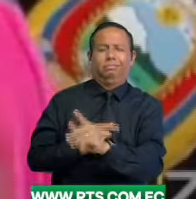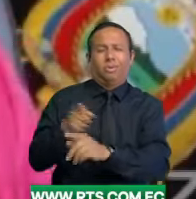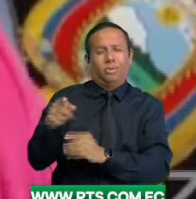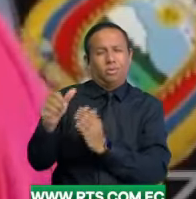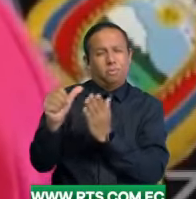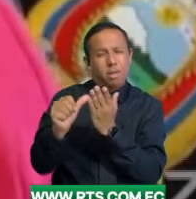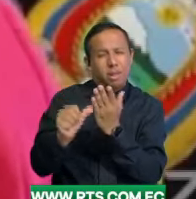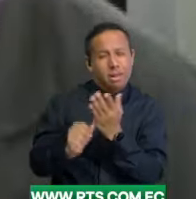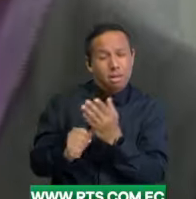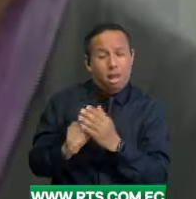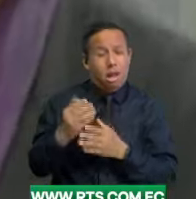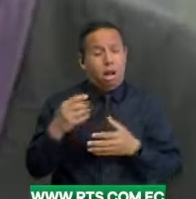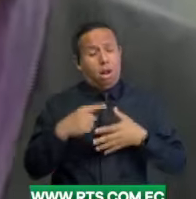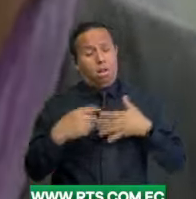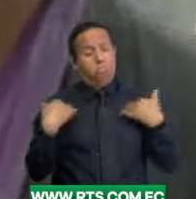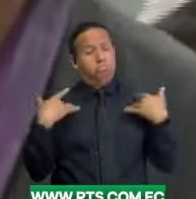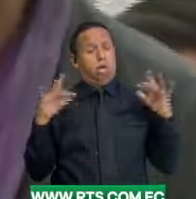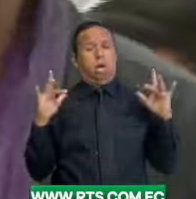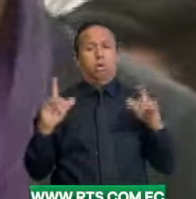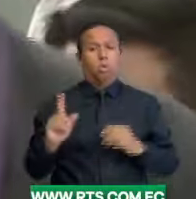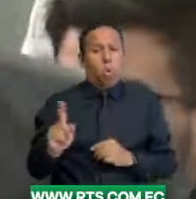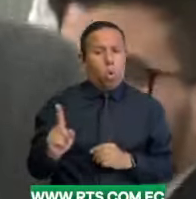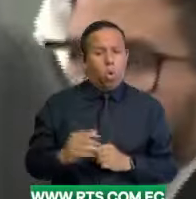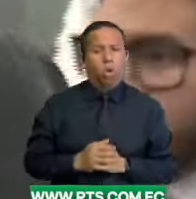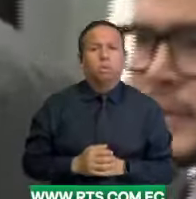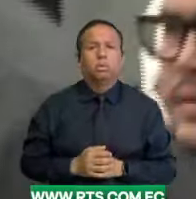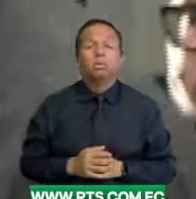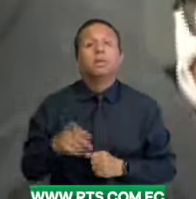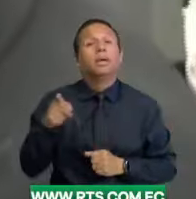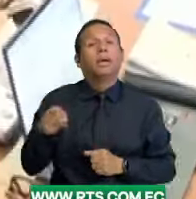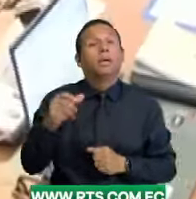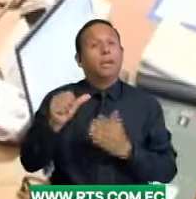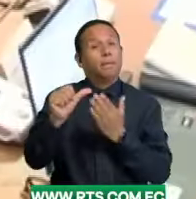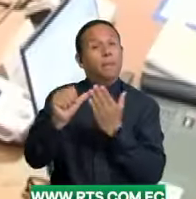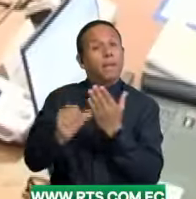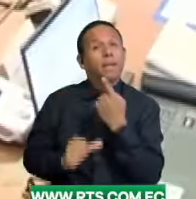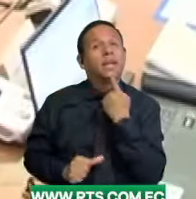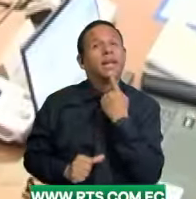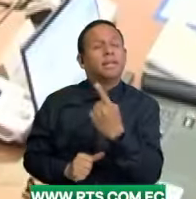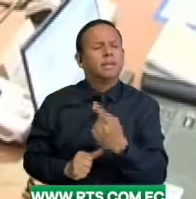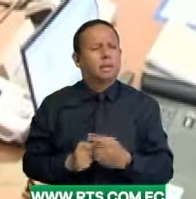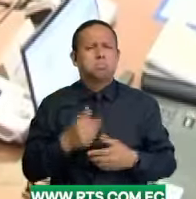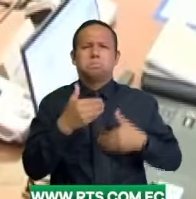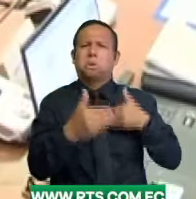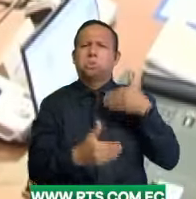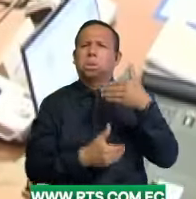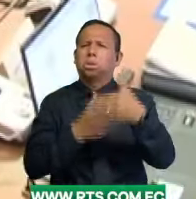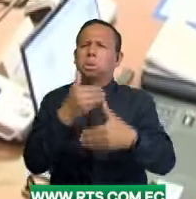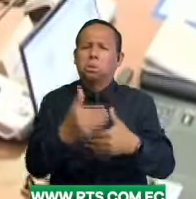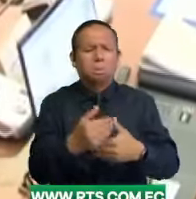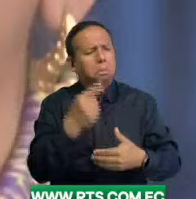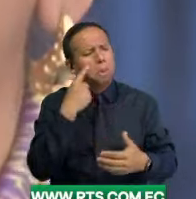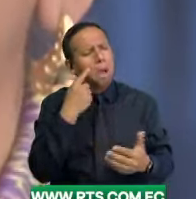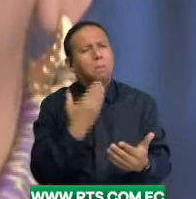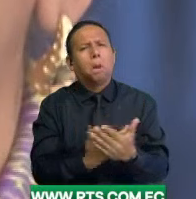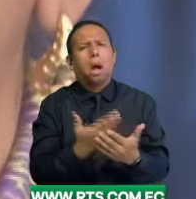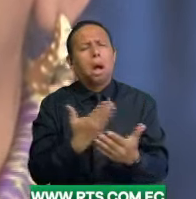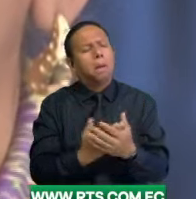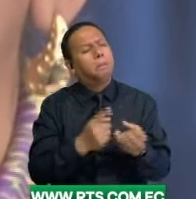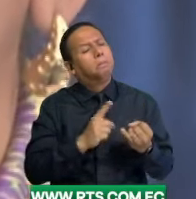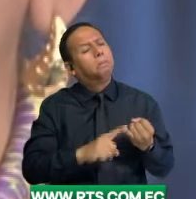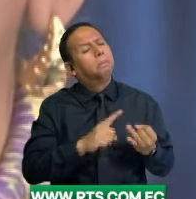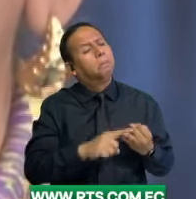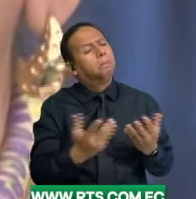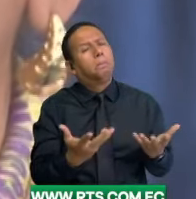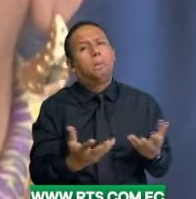justificaciones. Por su parte, la ministra enfatizó que este proceso ha carecido de pruebas. A pesar de que se anunciaron la presentación de